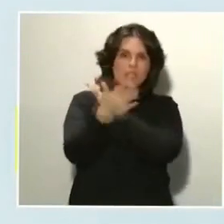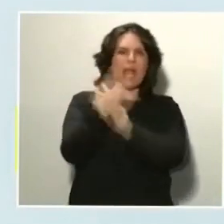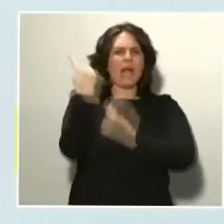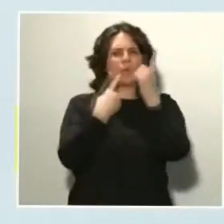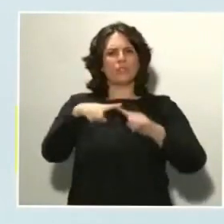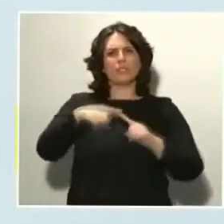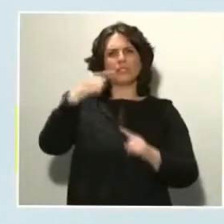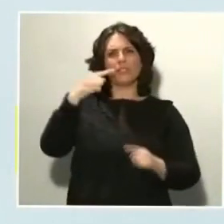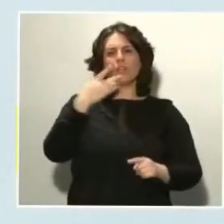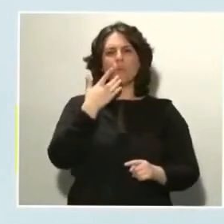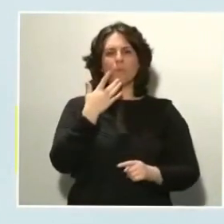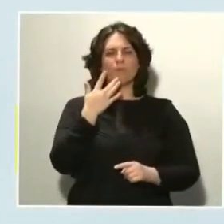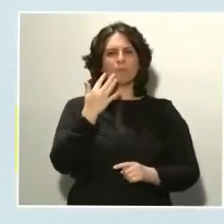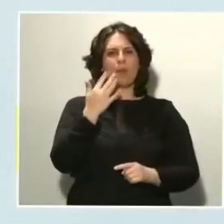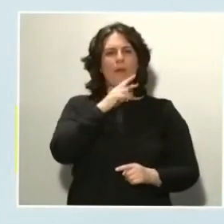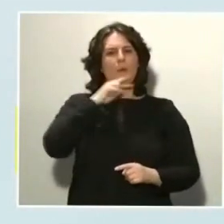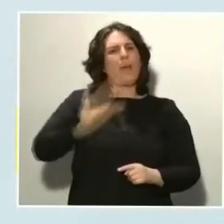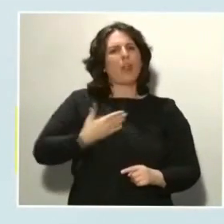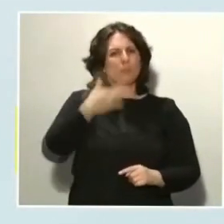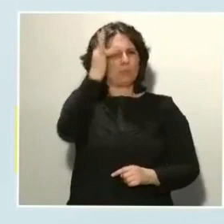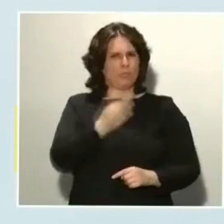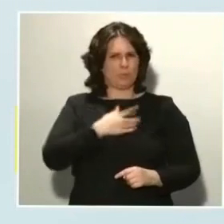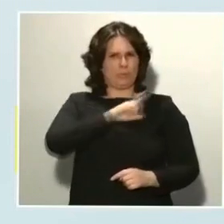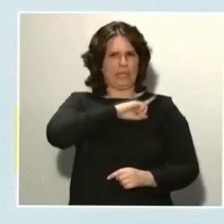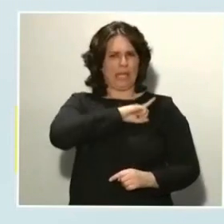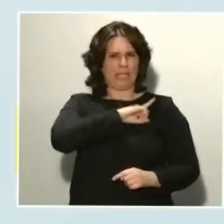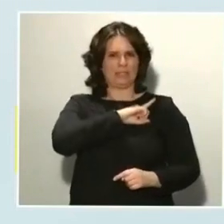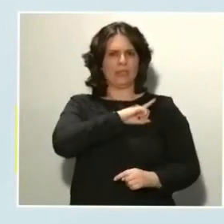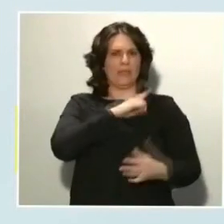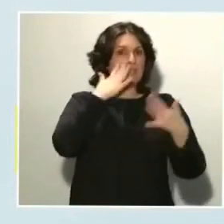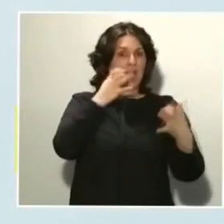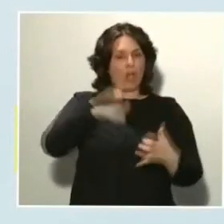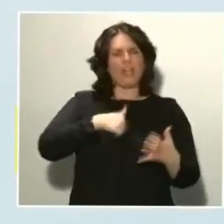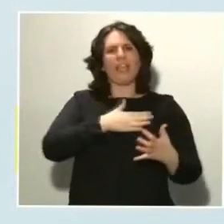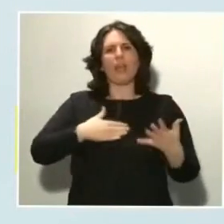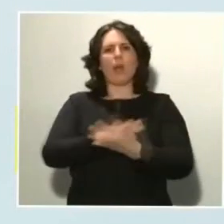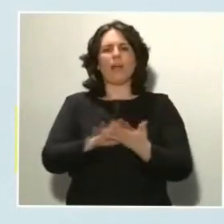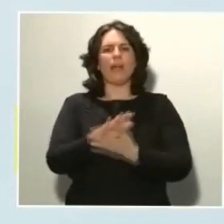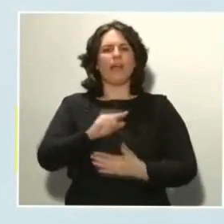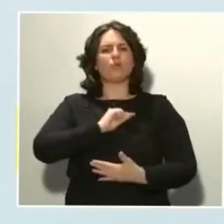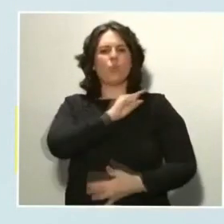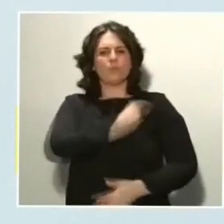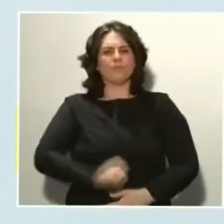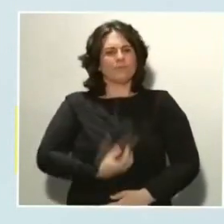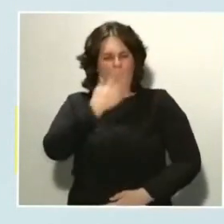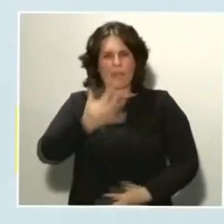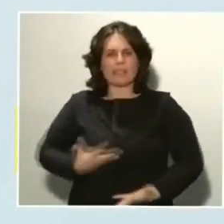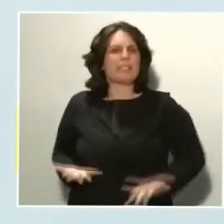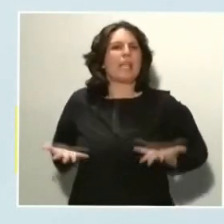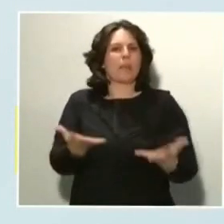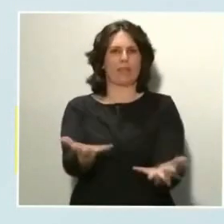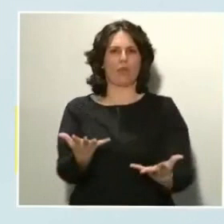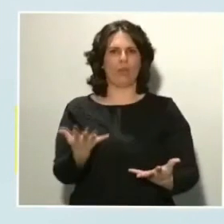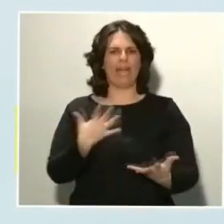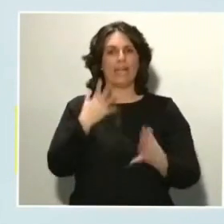hoy quisiera referirme al espíritu de servicio. Espíritu de servicio que no es exclusivo de los militares. Al contrario,